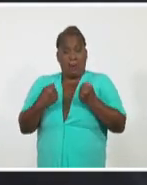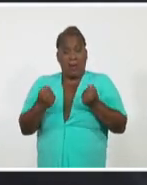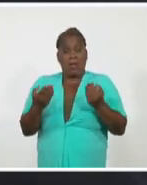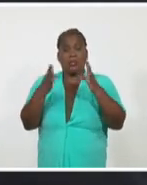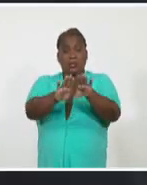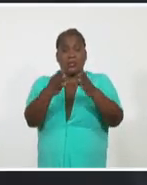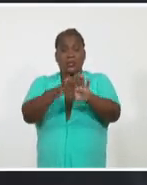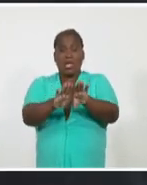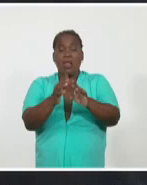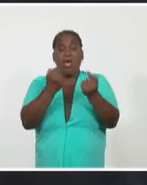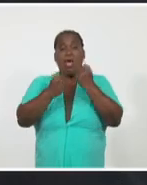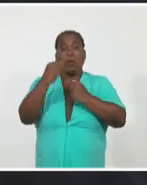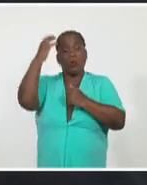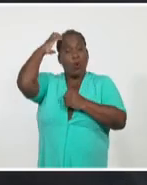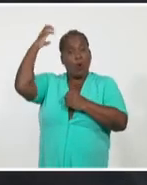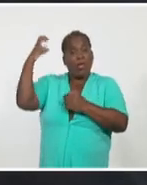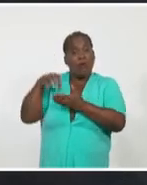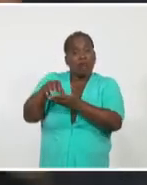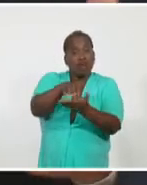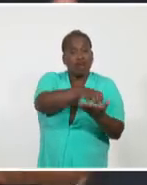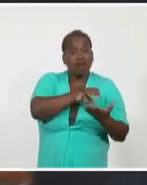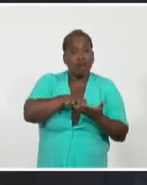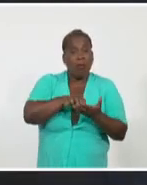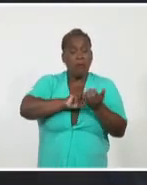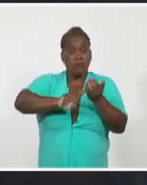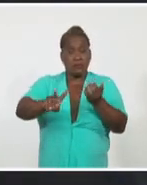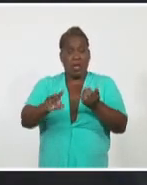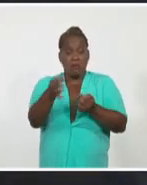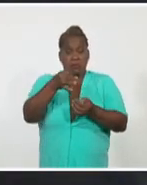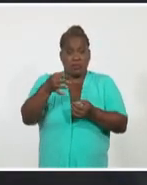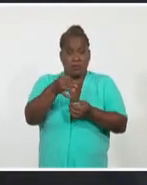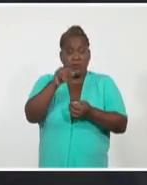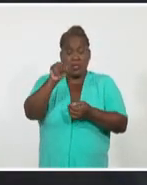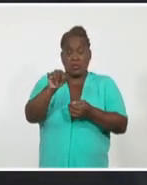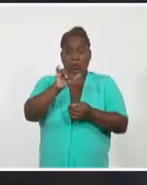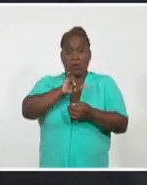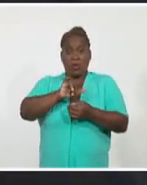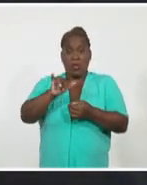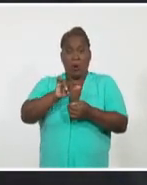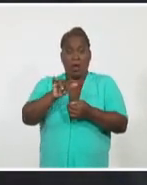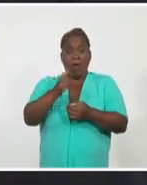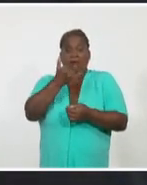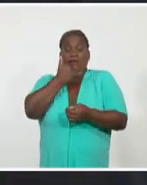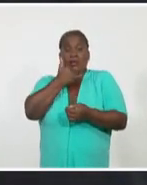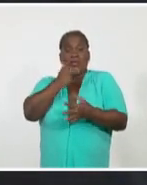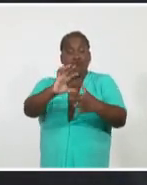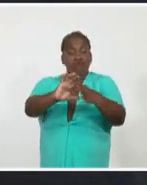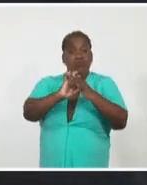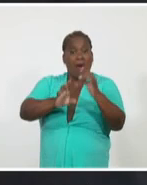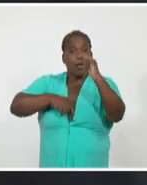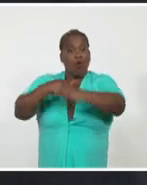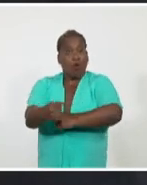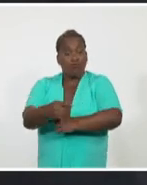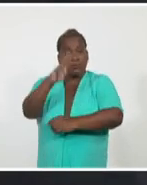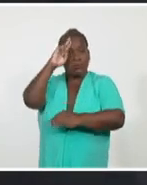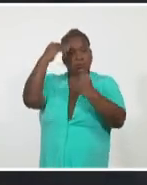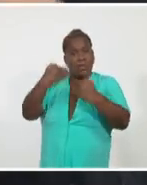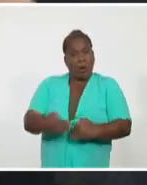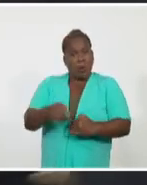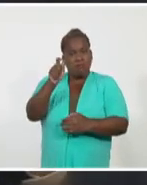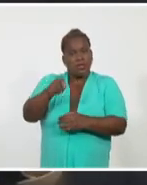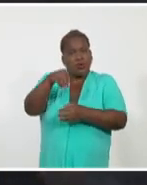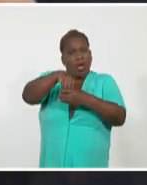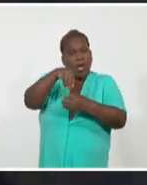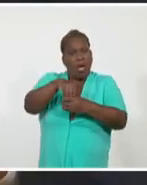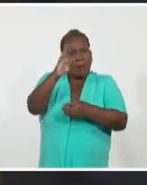algunos gobiernos estaduales. Sería una especie de golpe de Estado contra la salud pública nacional. Pero detrás del